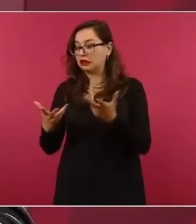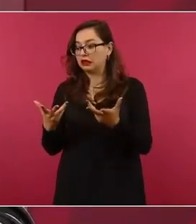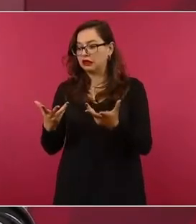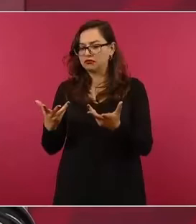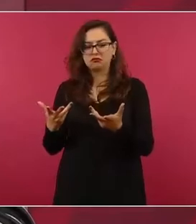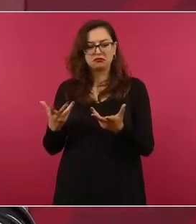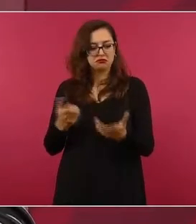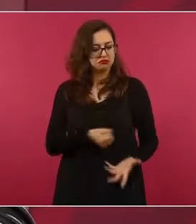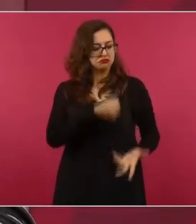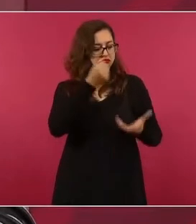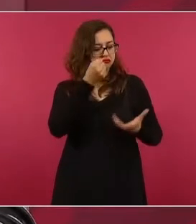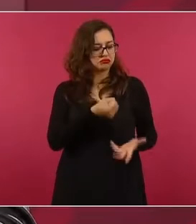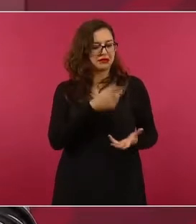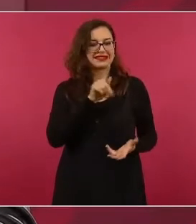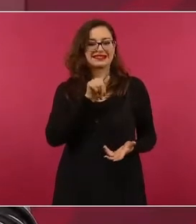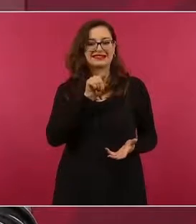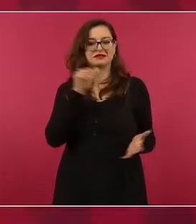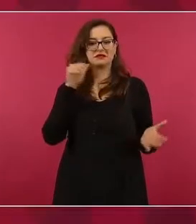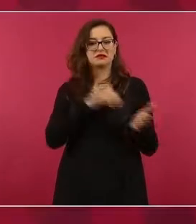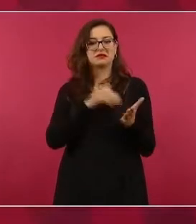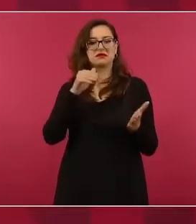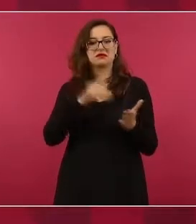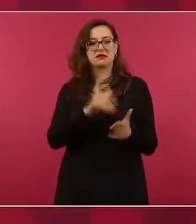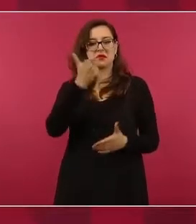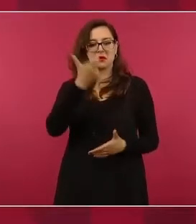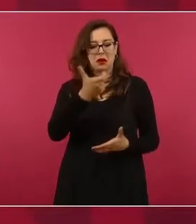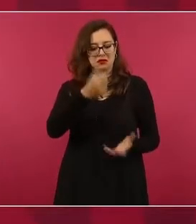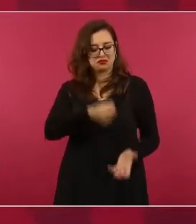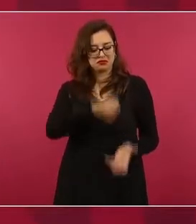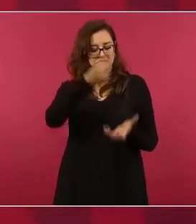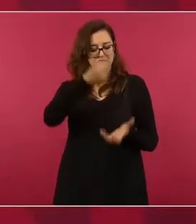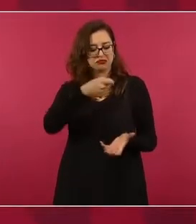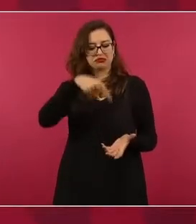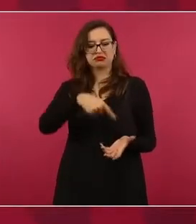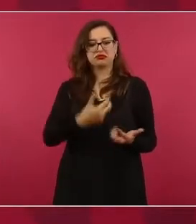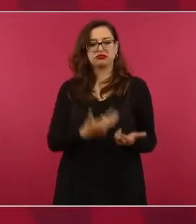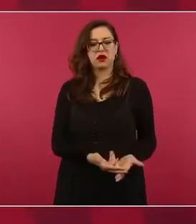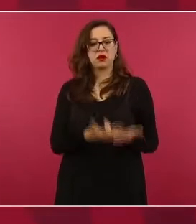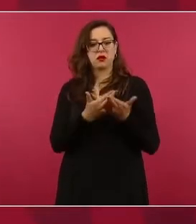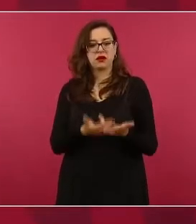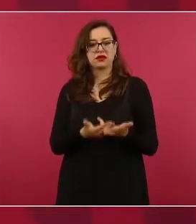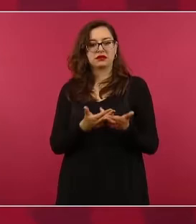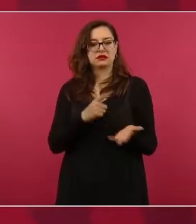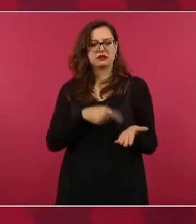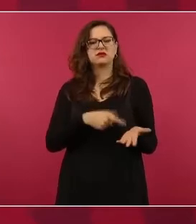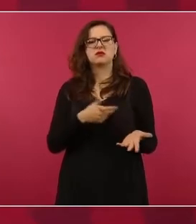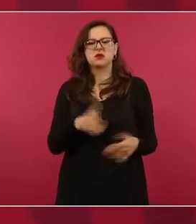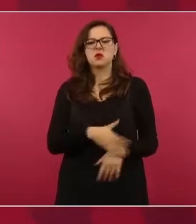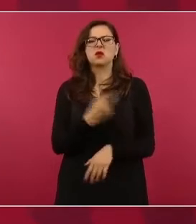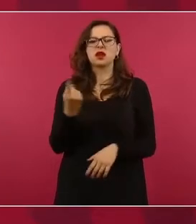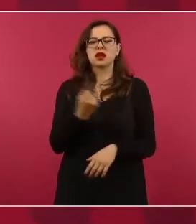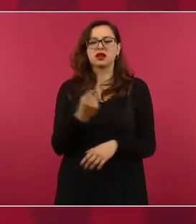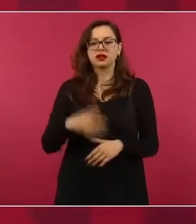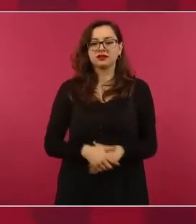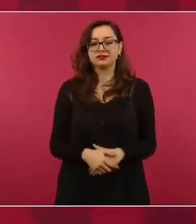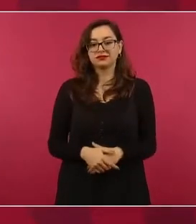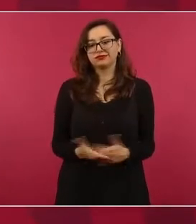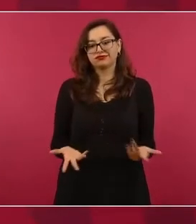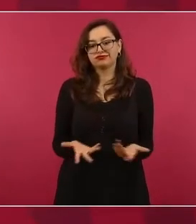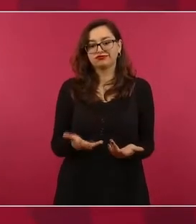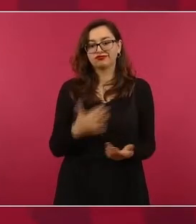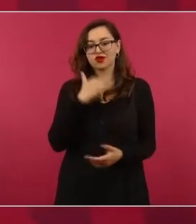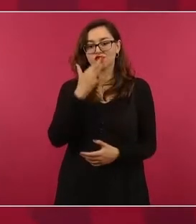por no permitir la corrupción, porque cuando hay corrupción